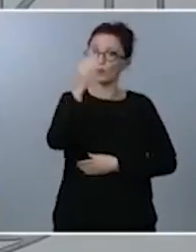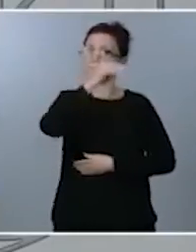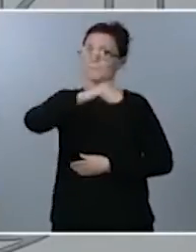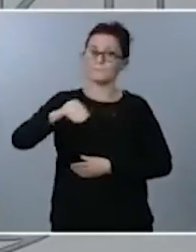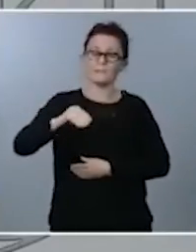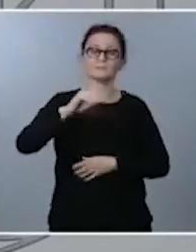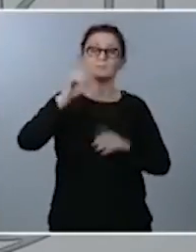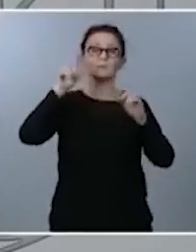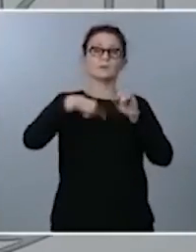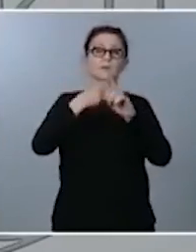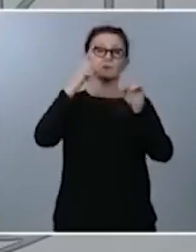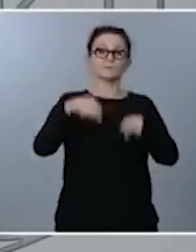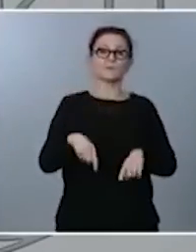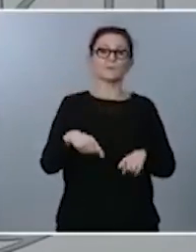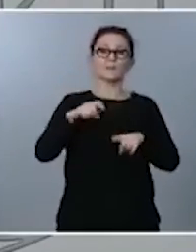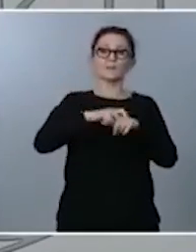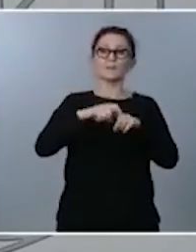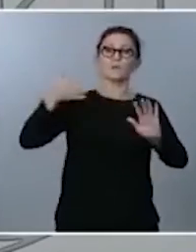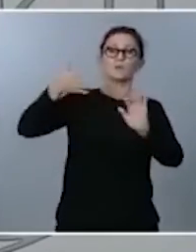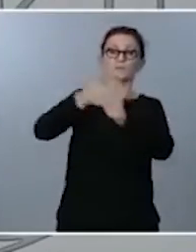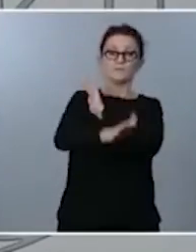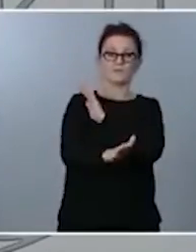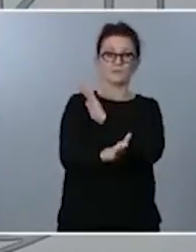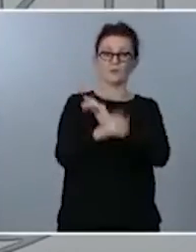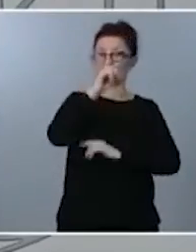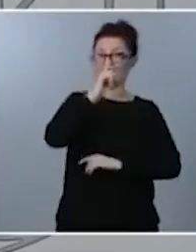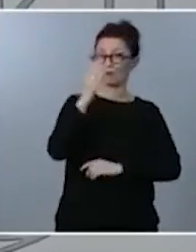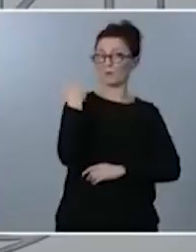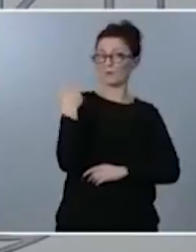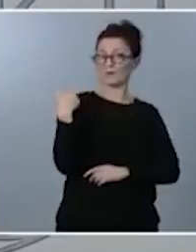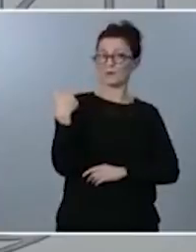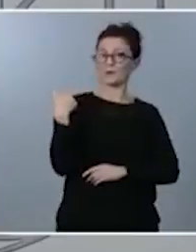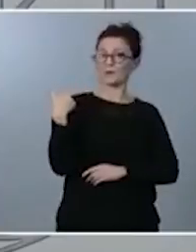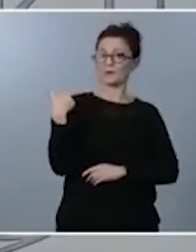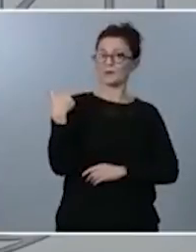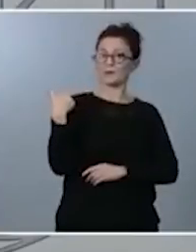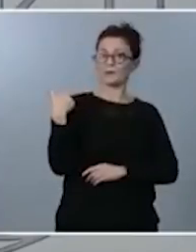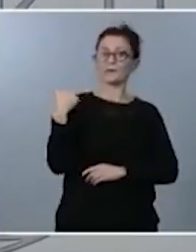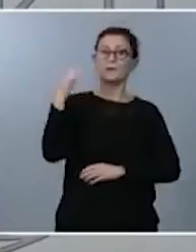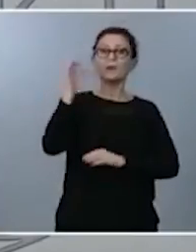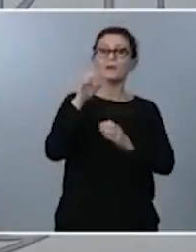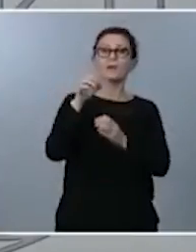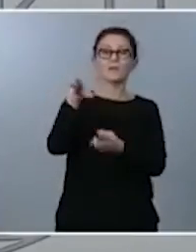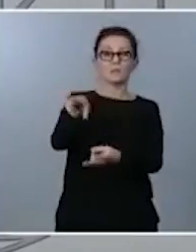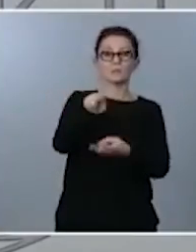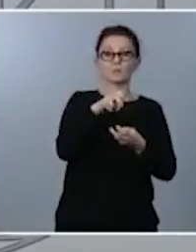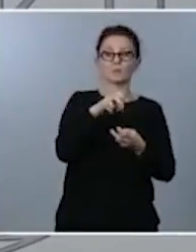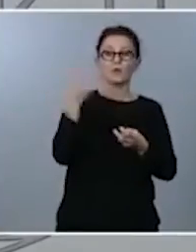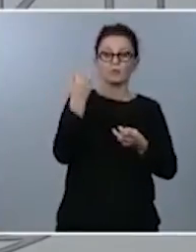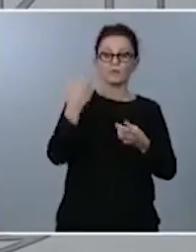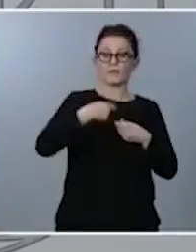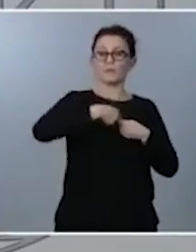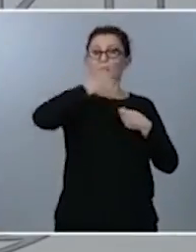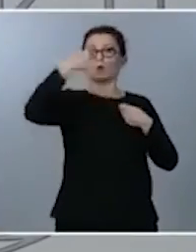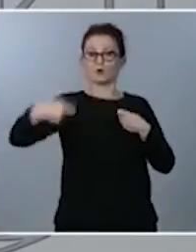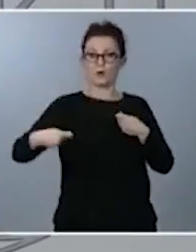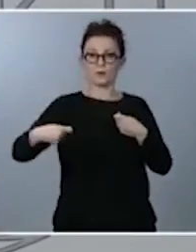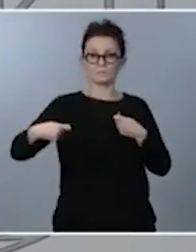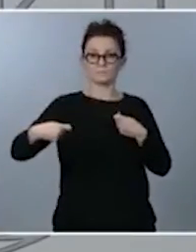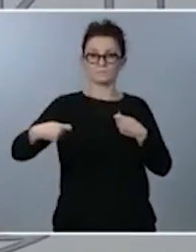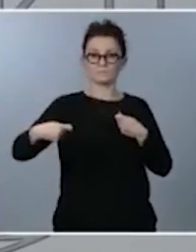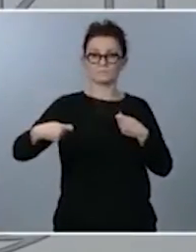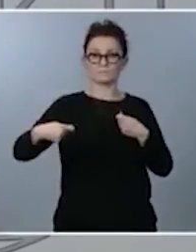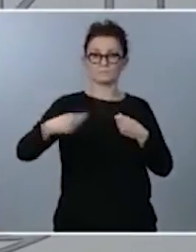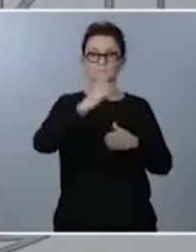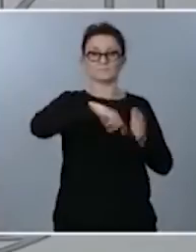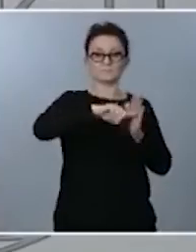de este impuesto que ustedes recordarán es un impuesto que hay que prorrogar que hay que prorrogar su vigencia cada ley de presupuesto bien